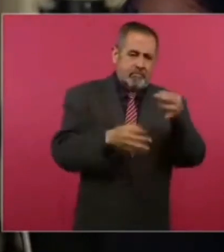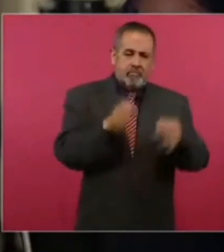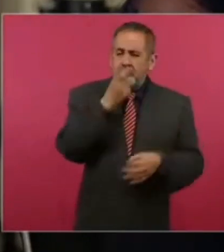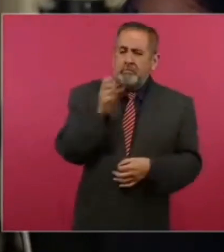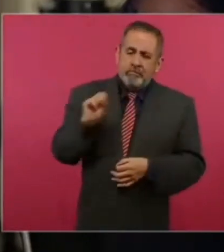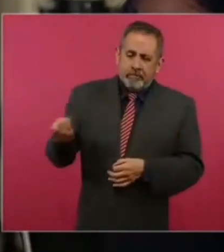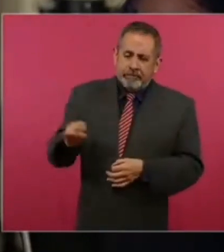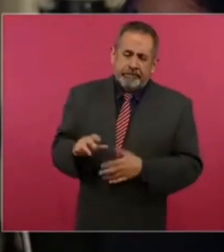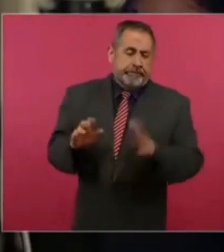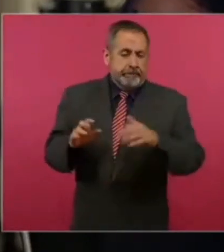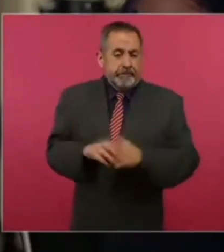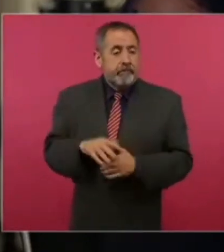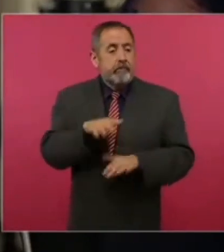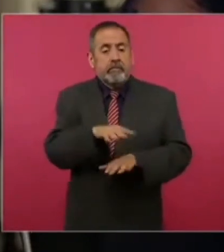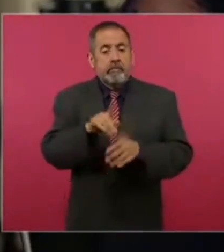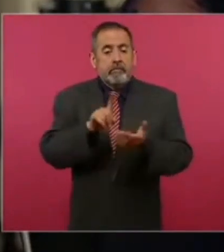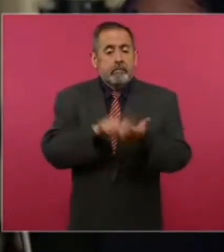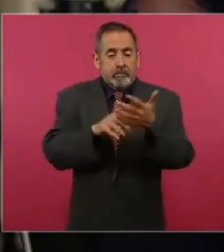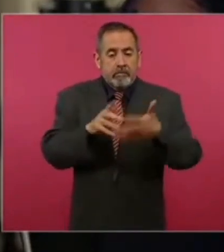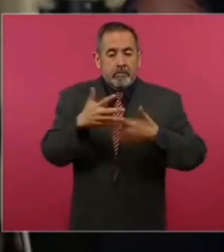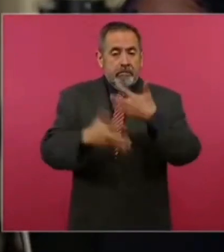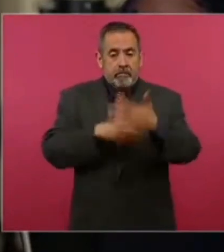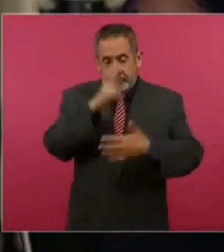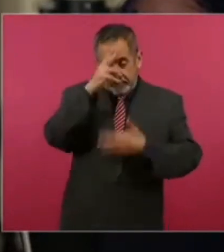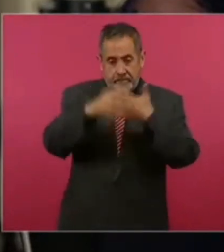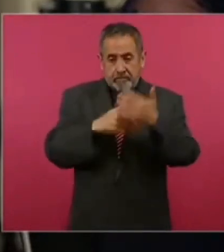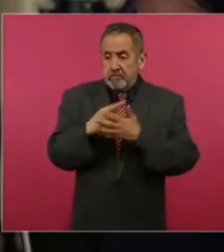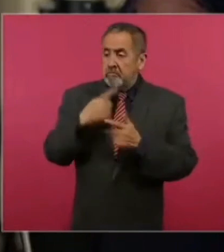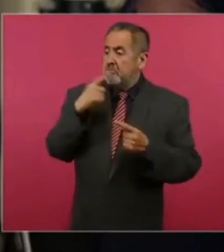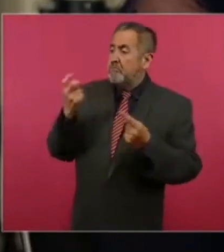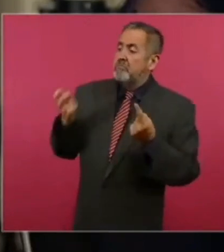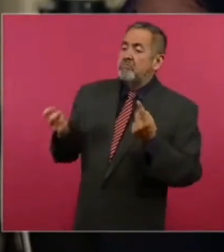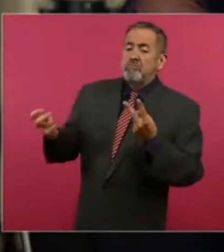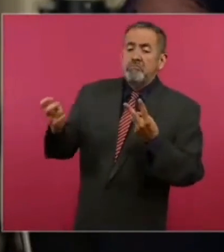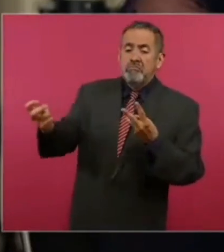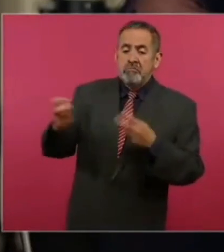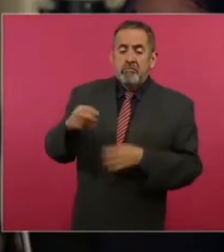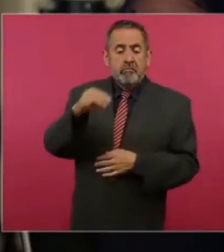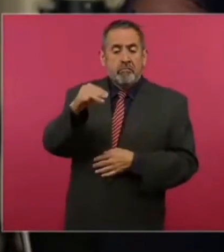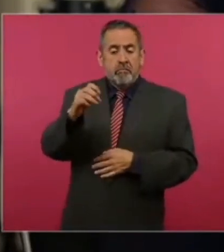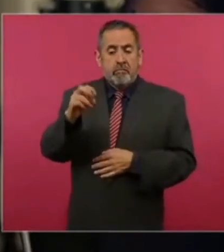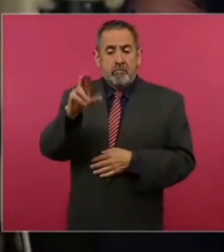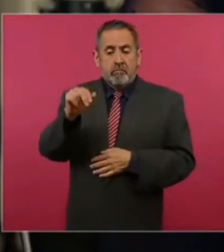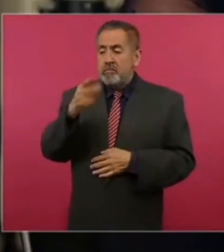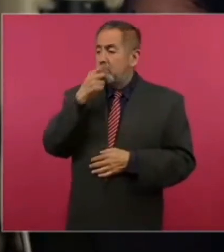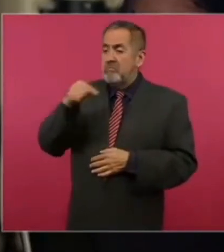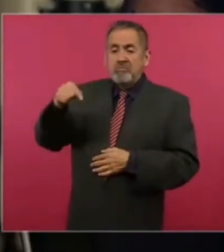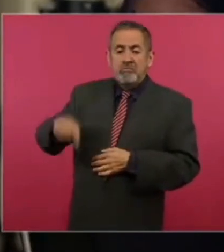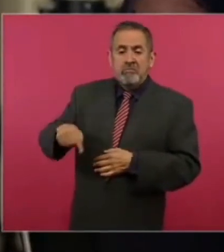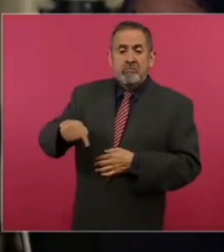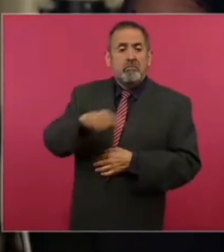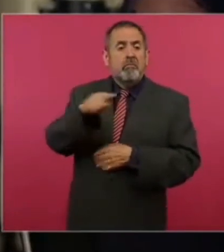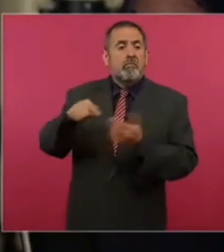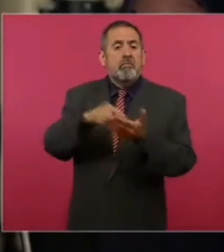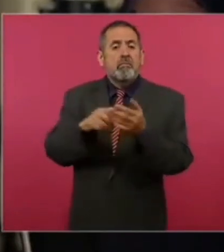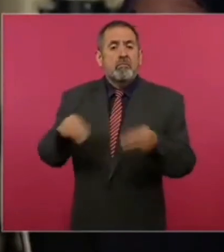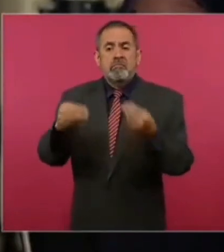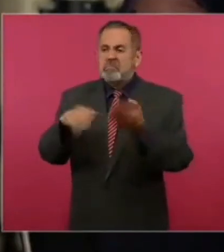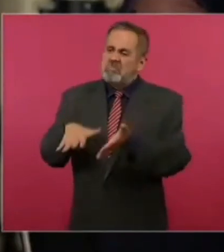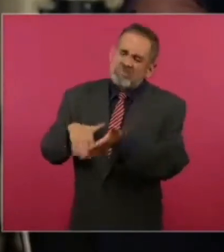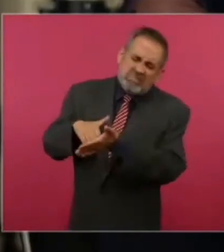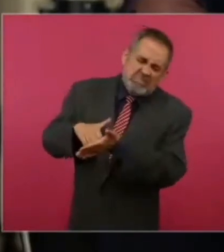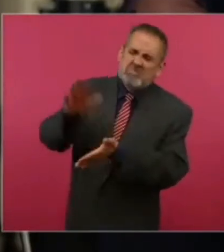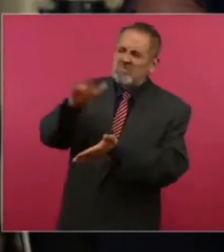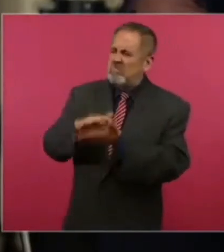también por lo que decía de la violencia, ayer ella acusó a gente de Morena de haberla sacado con violencia de un mercado de artesanías.